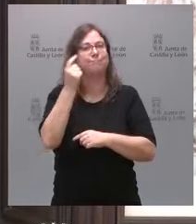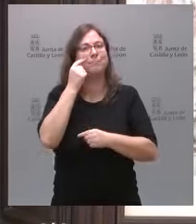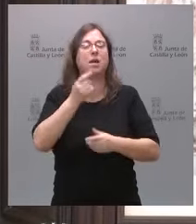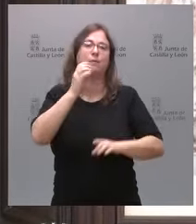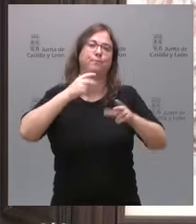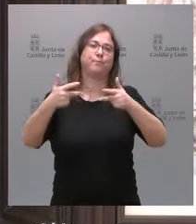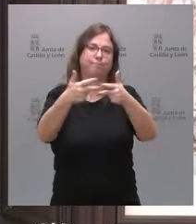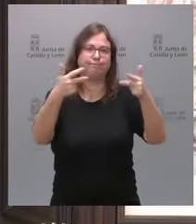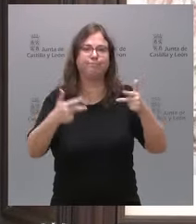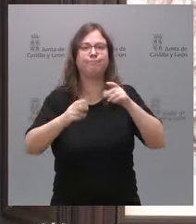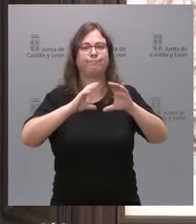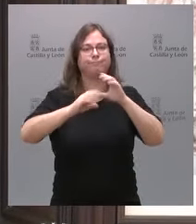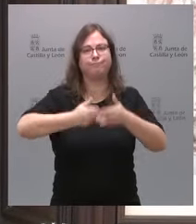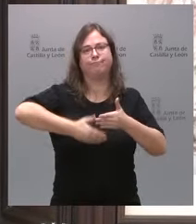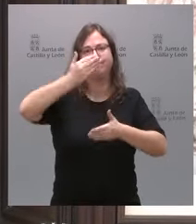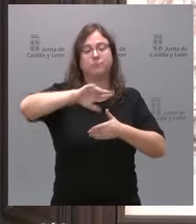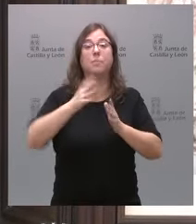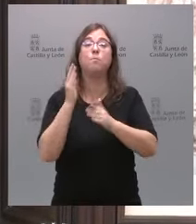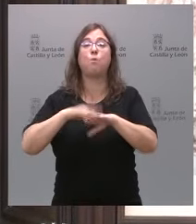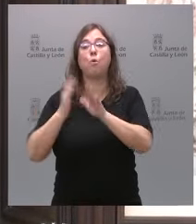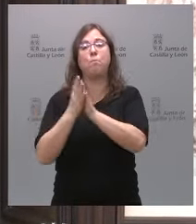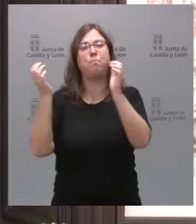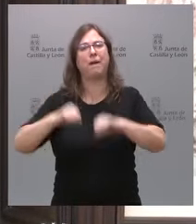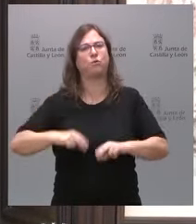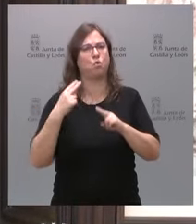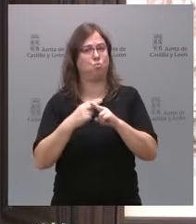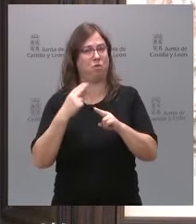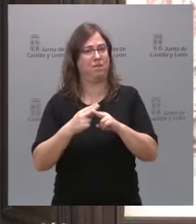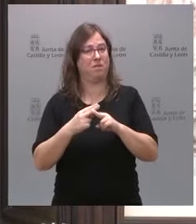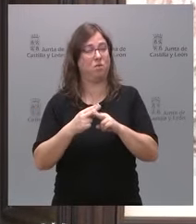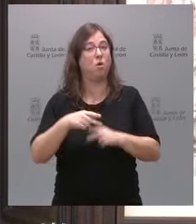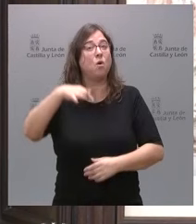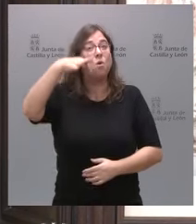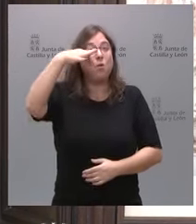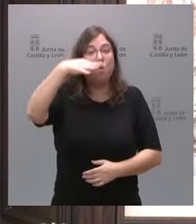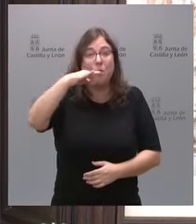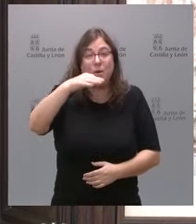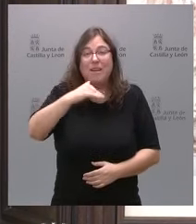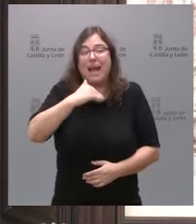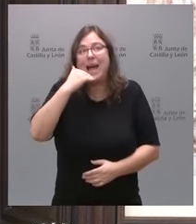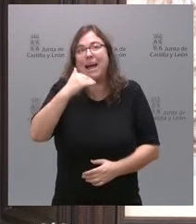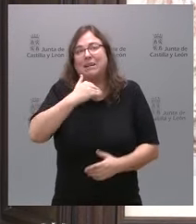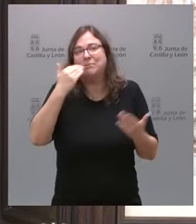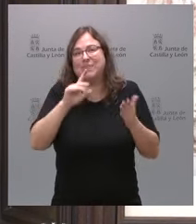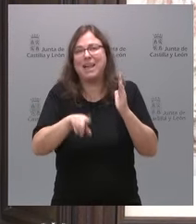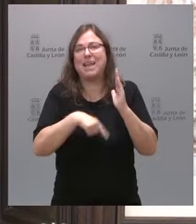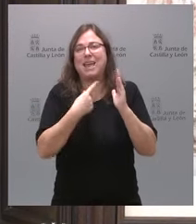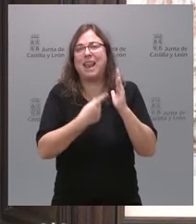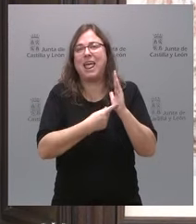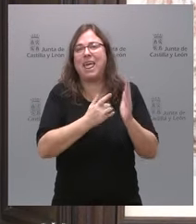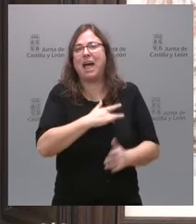formalización de los pactos políticos. La única que tiene algo que ver es una ley de amnistía,